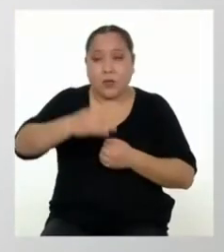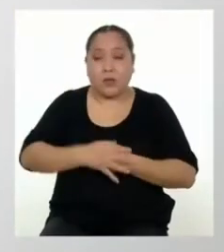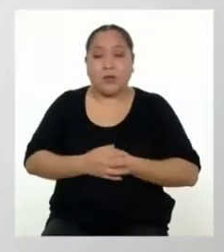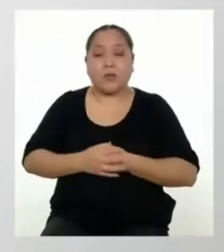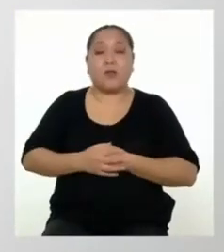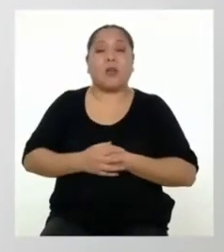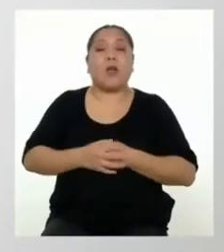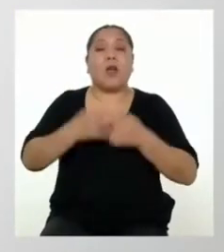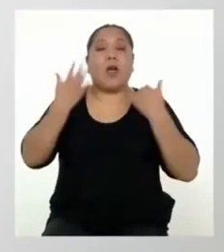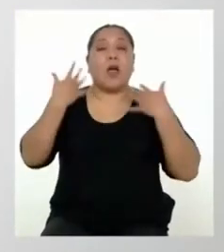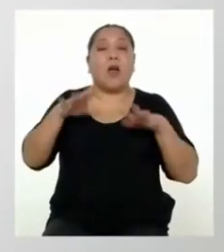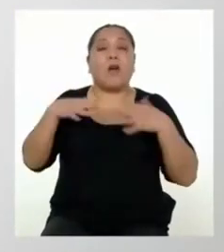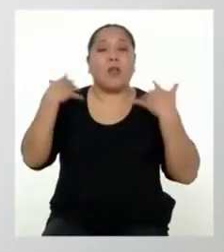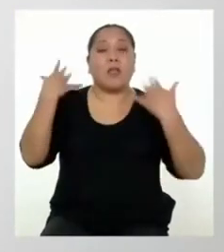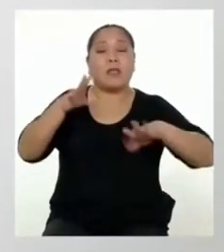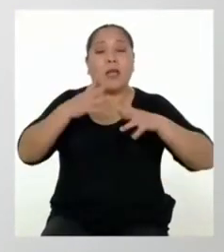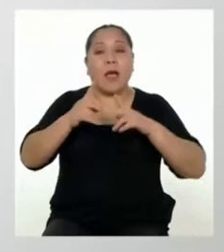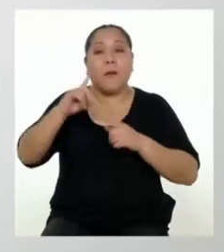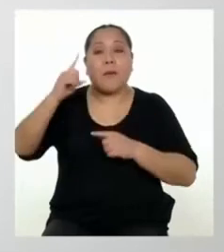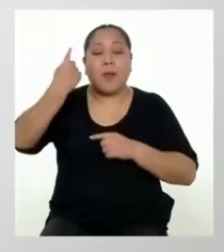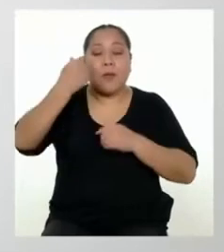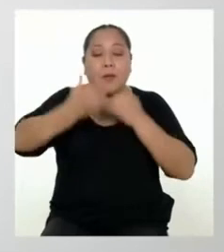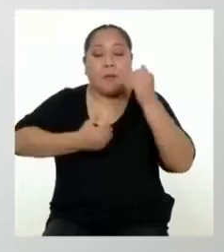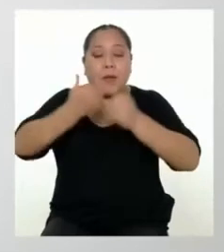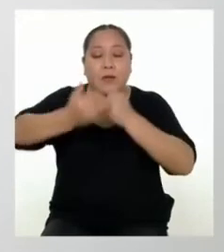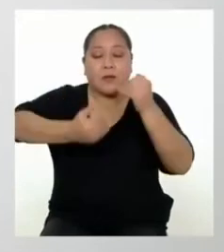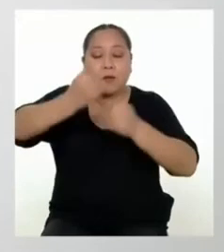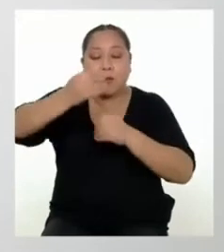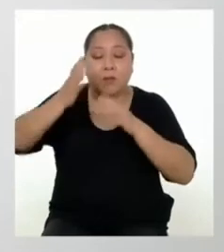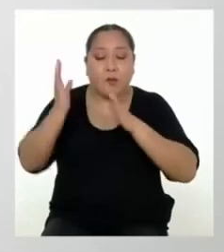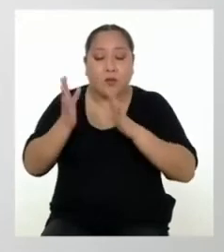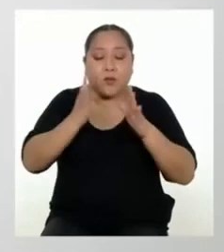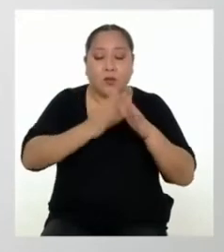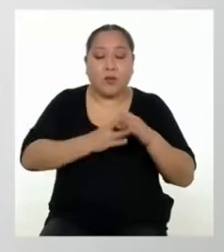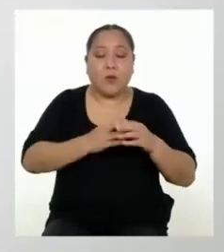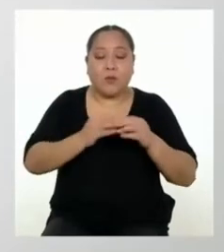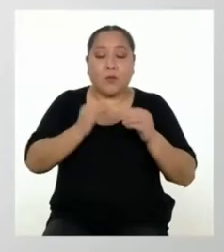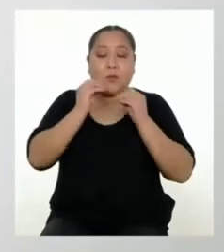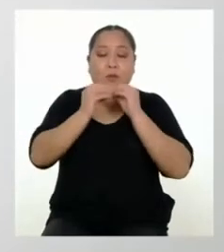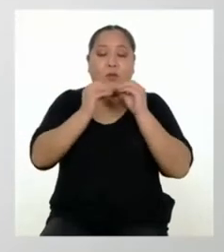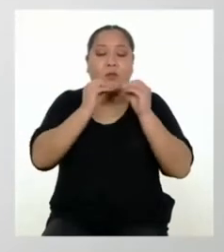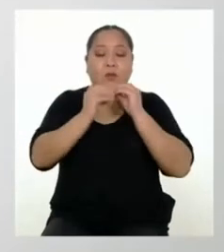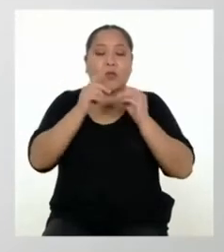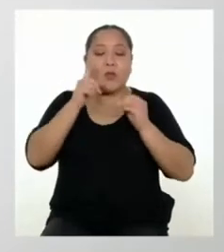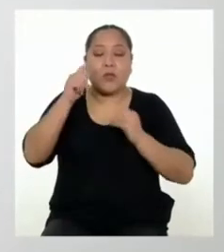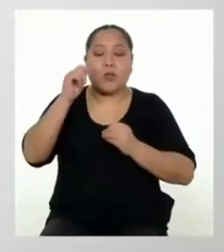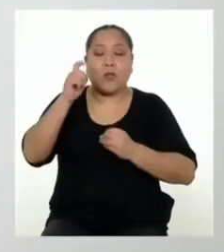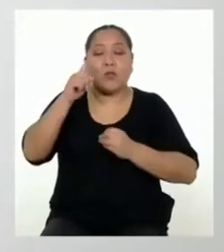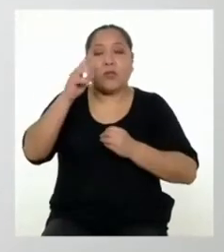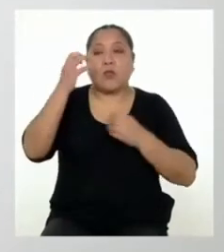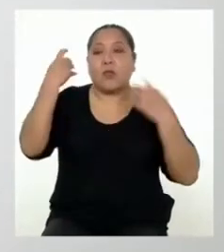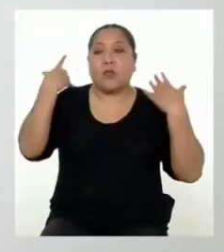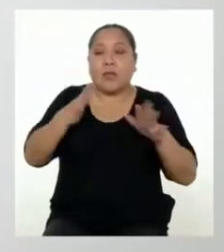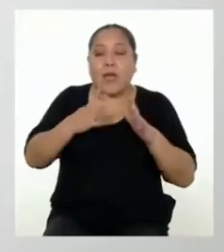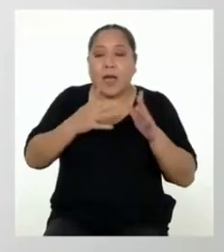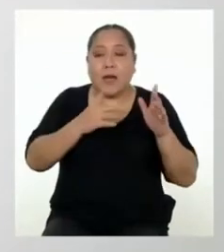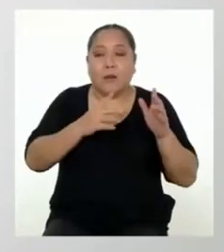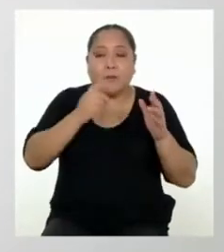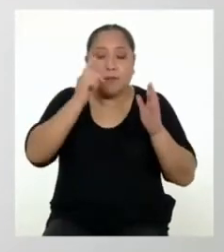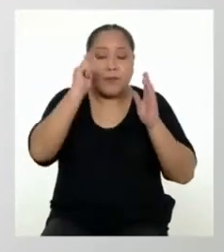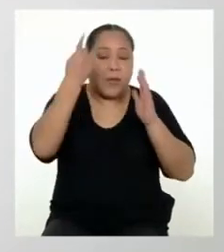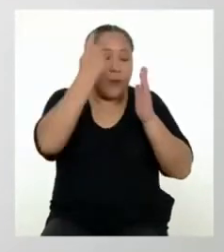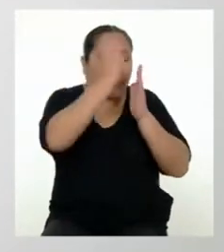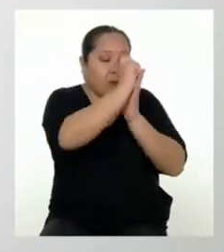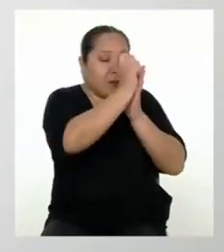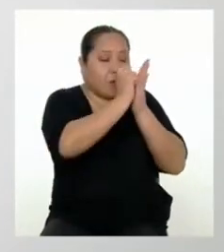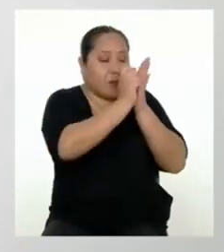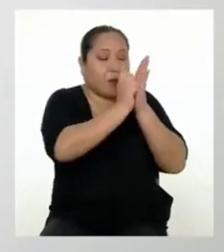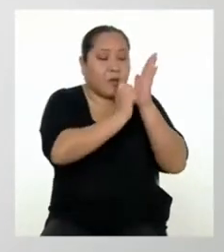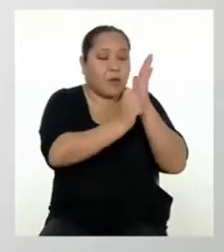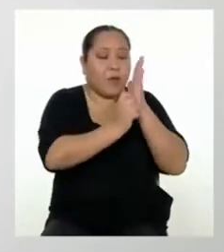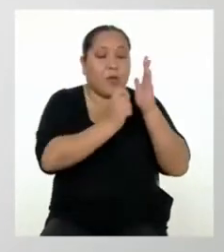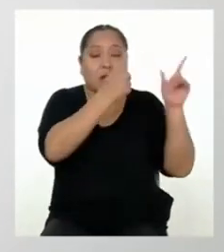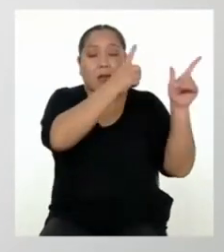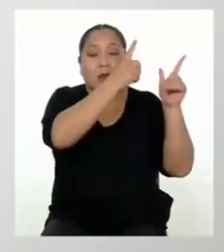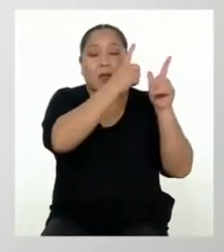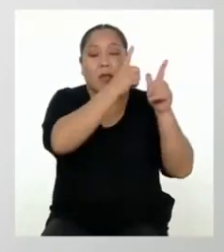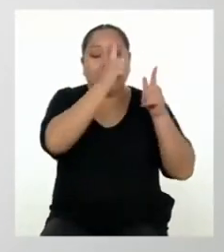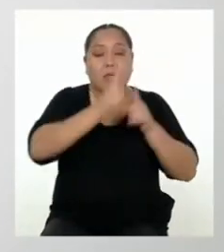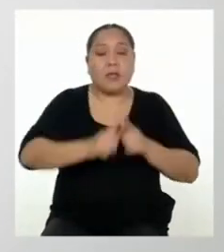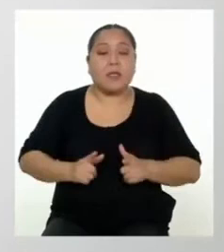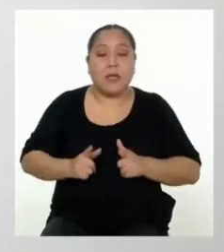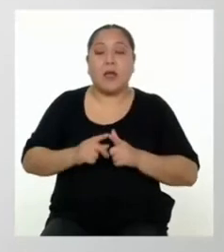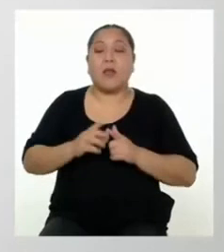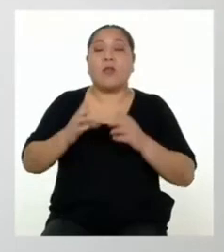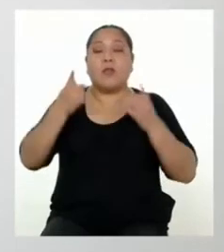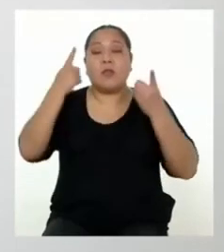Ahora que cumplimos los dos primeros pasos del proceso de producción de textos, tenemos nuestro primer borrador del listado de acuerdos para contribuir